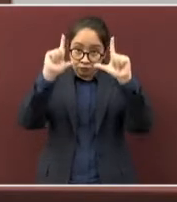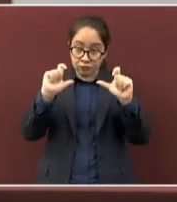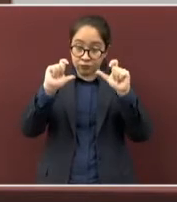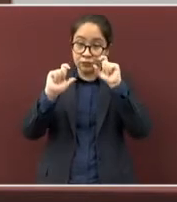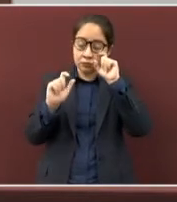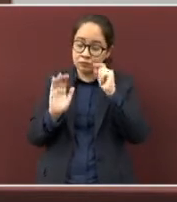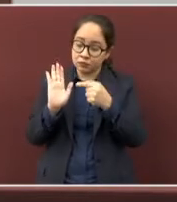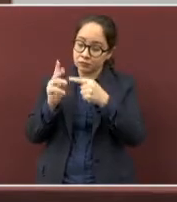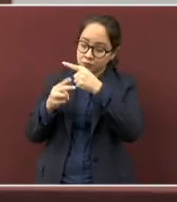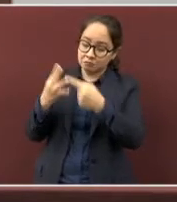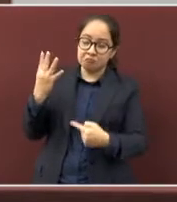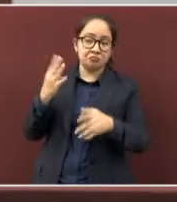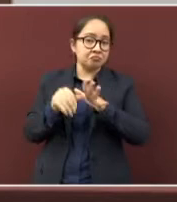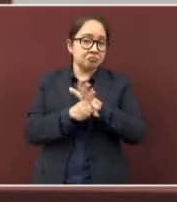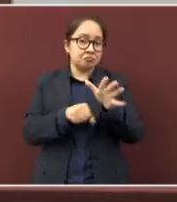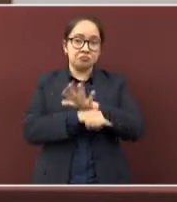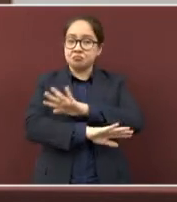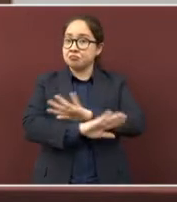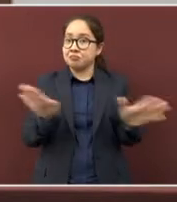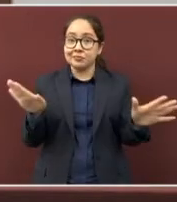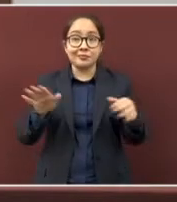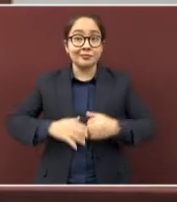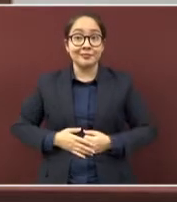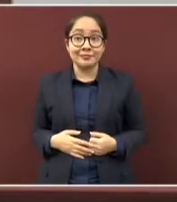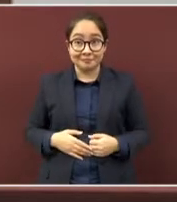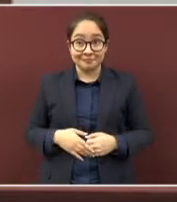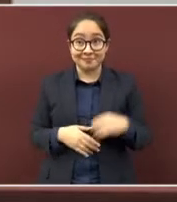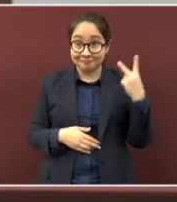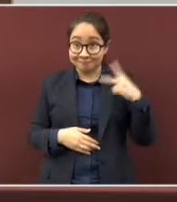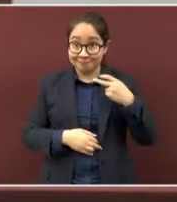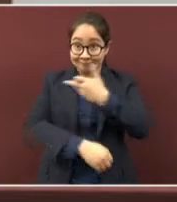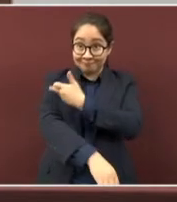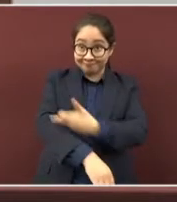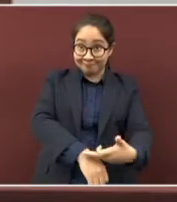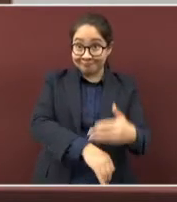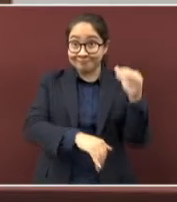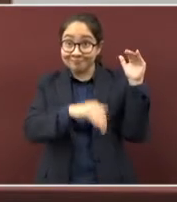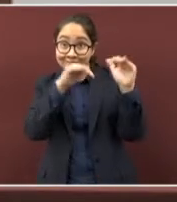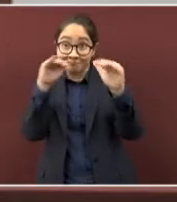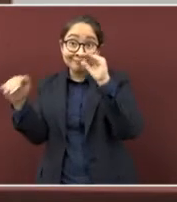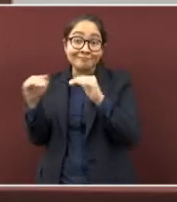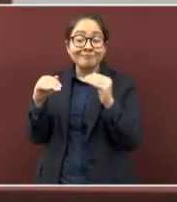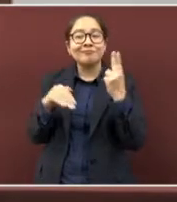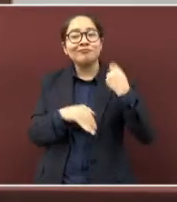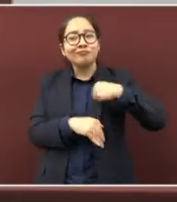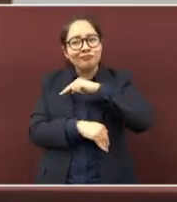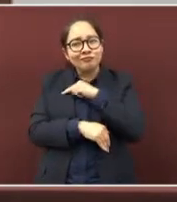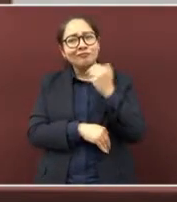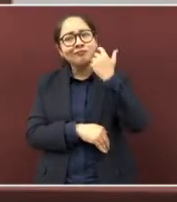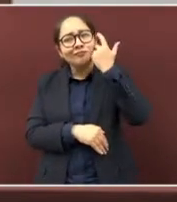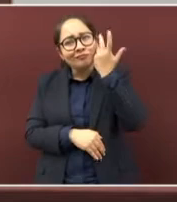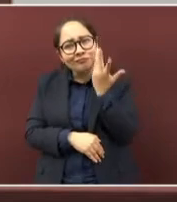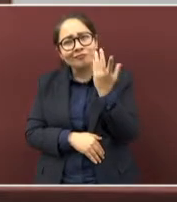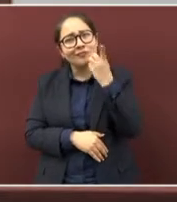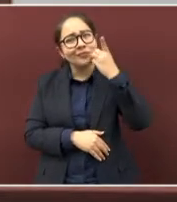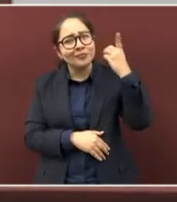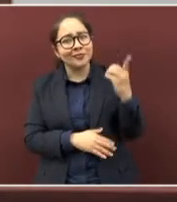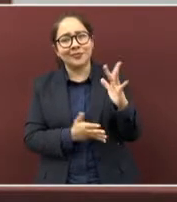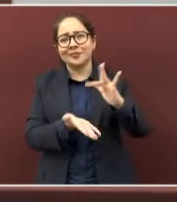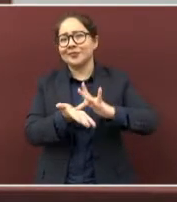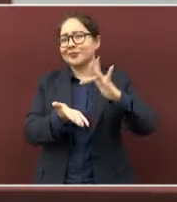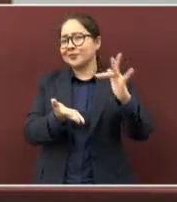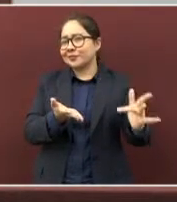Y eso es todo. Caridísima familia veracruzana, queremos agradecer a